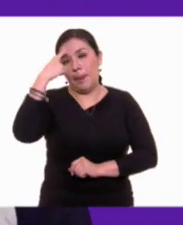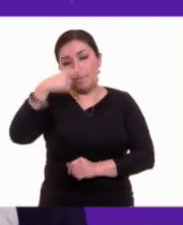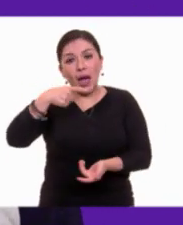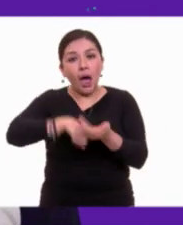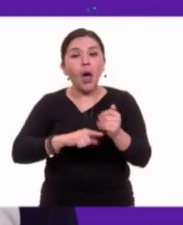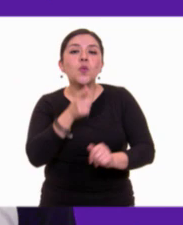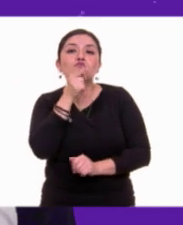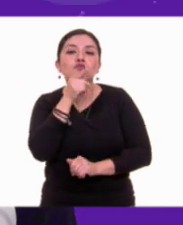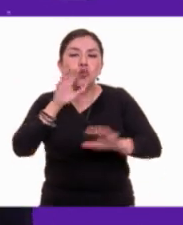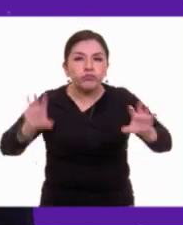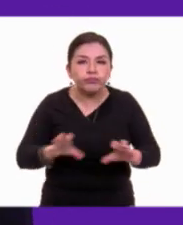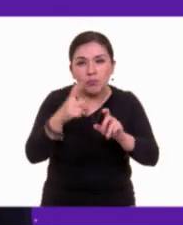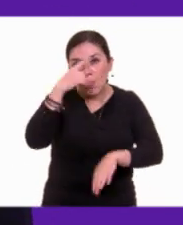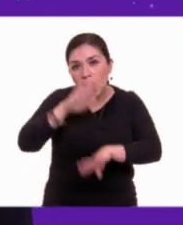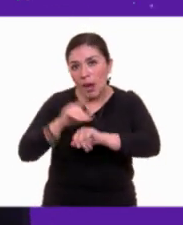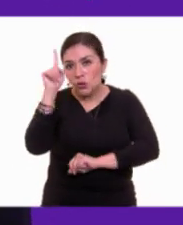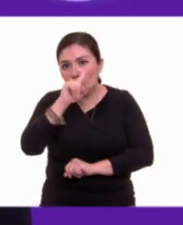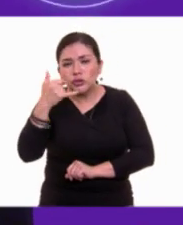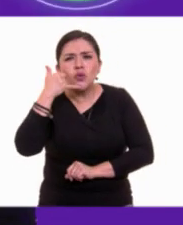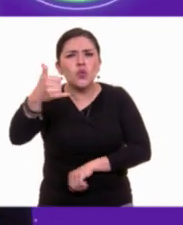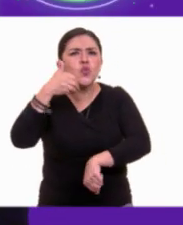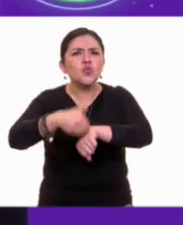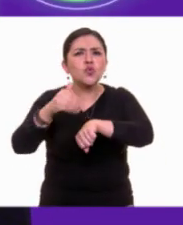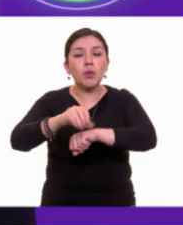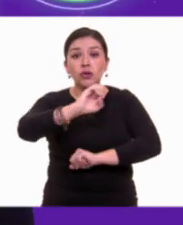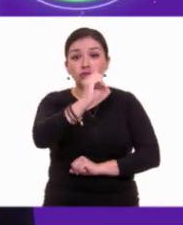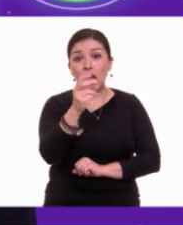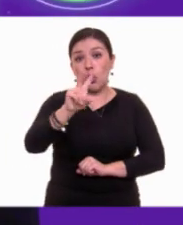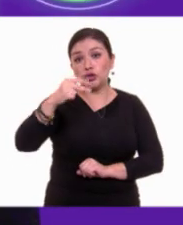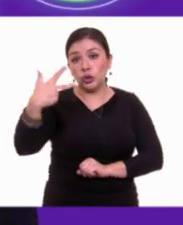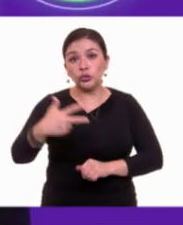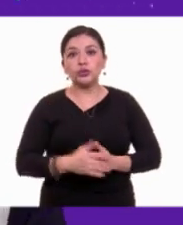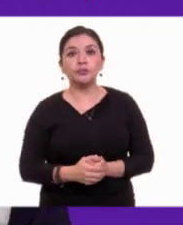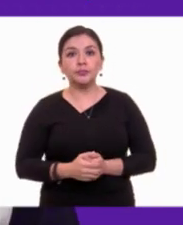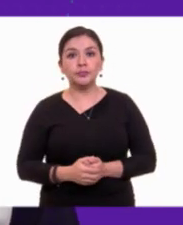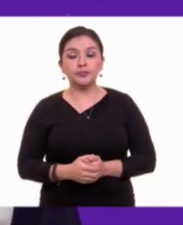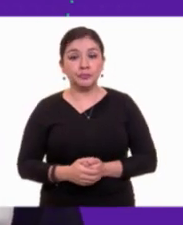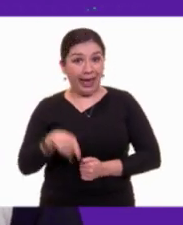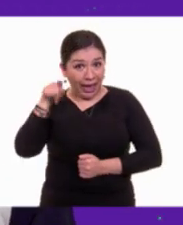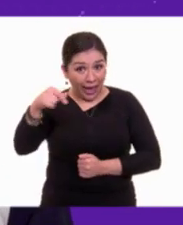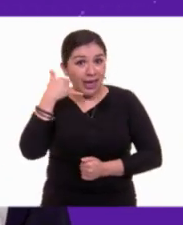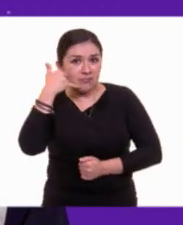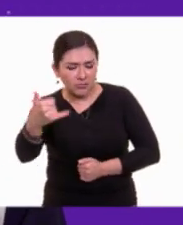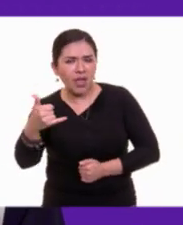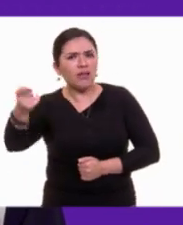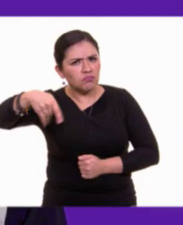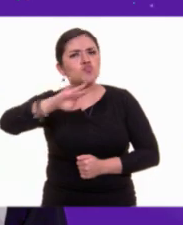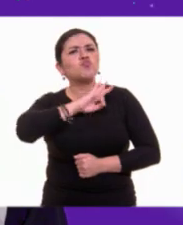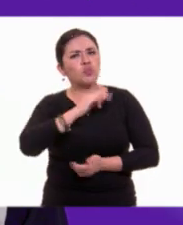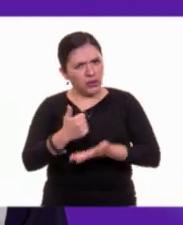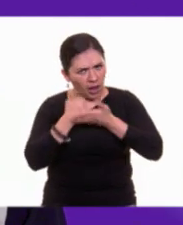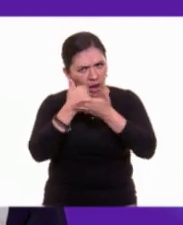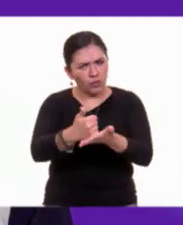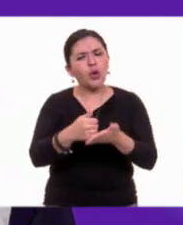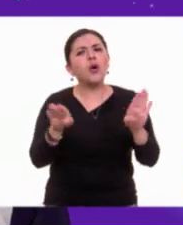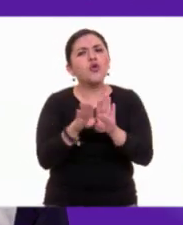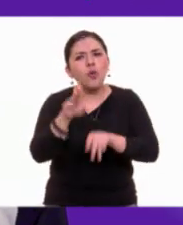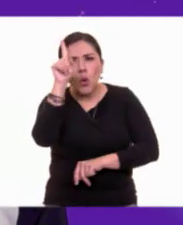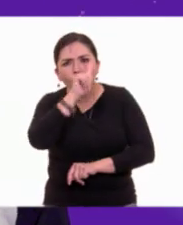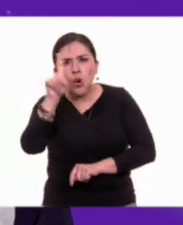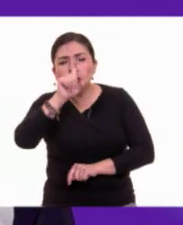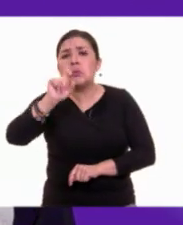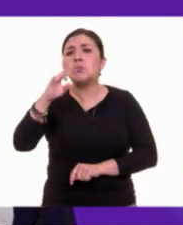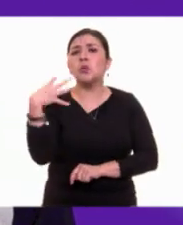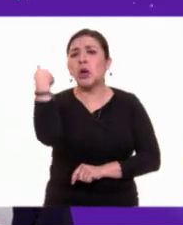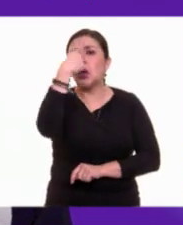para Mayor Orientación, llamando al número 088. Ahí, ellos estarán disponibles para ayudarte las